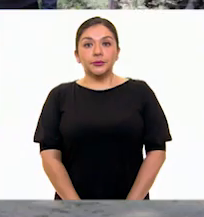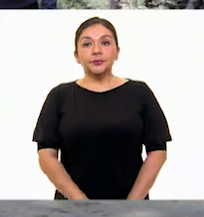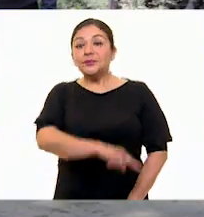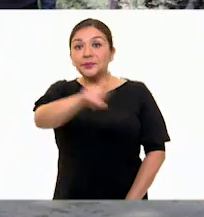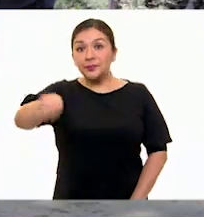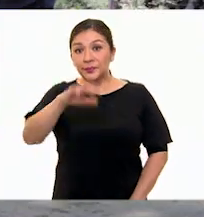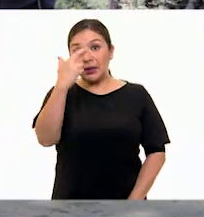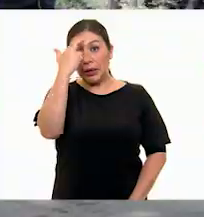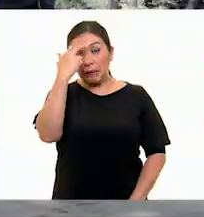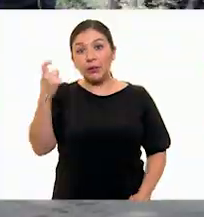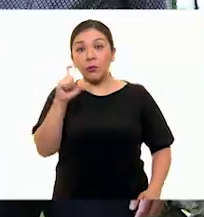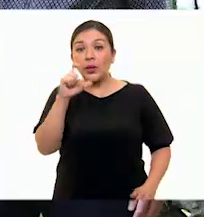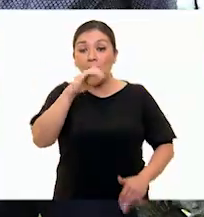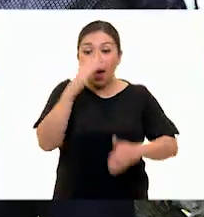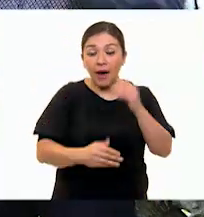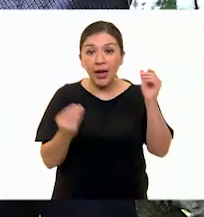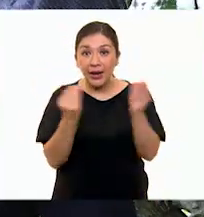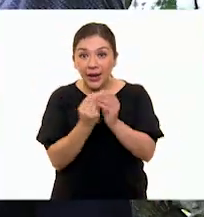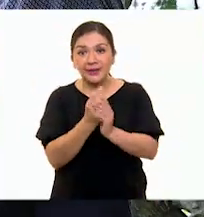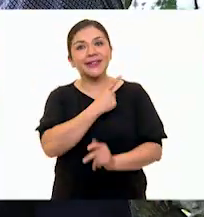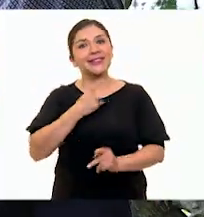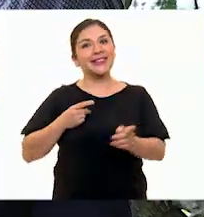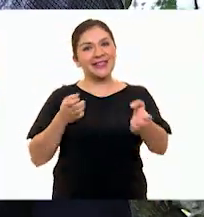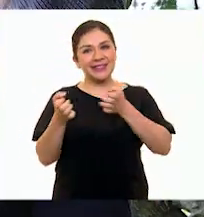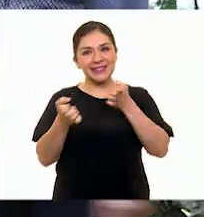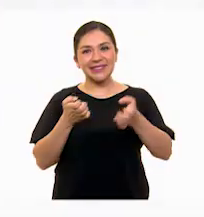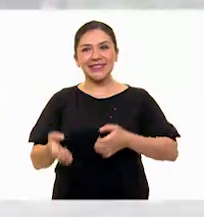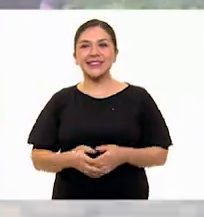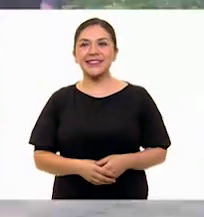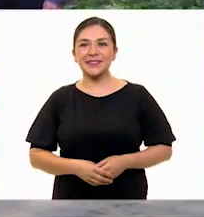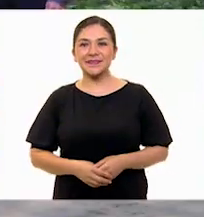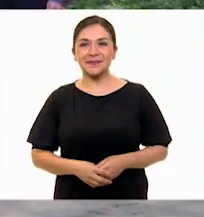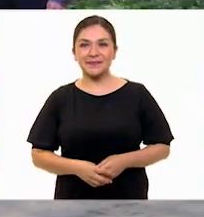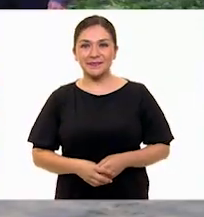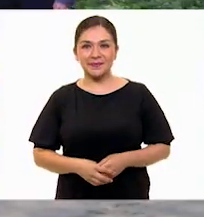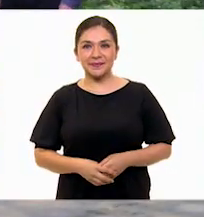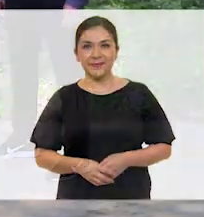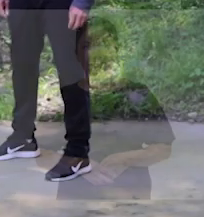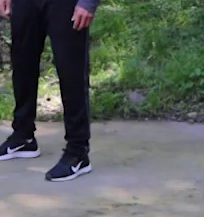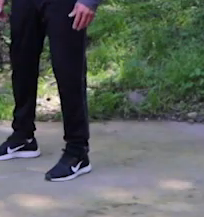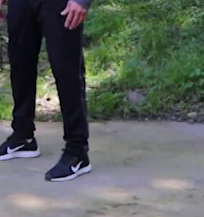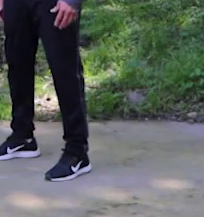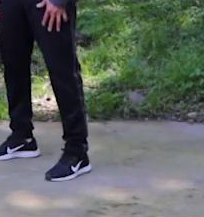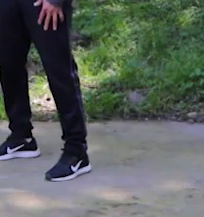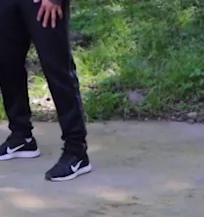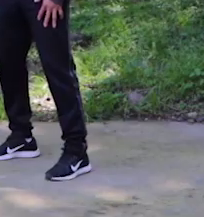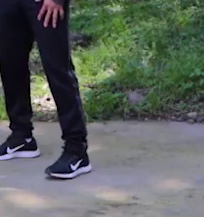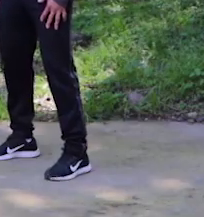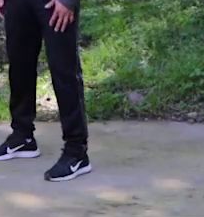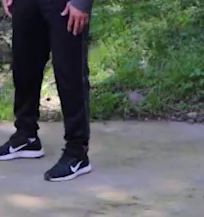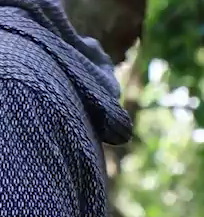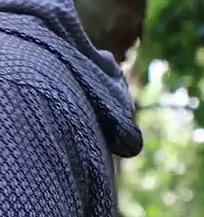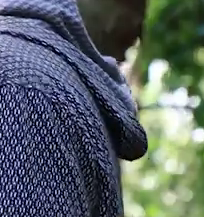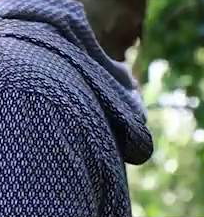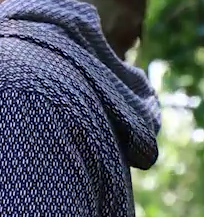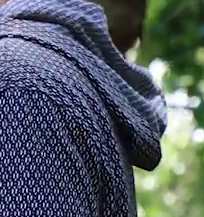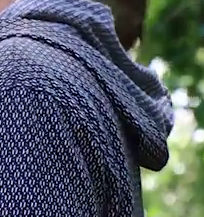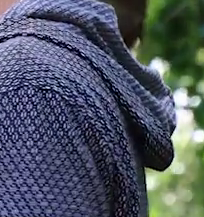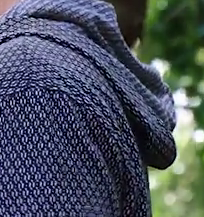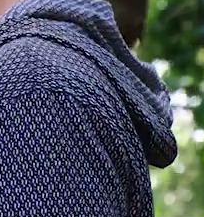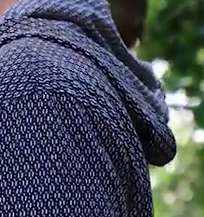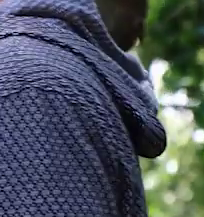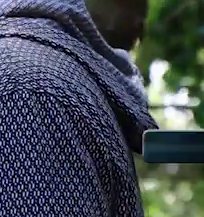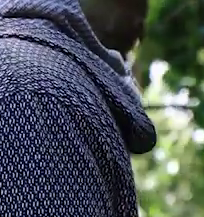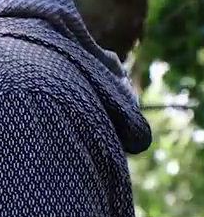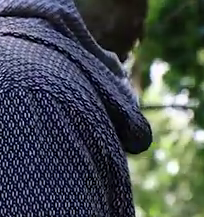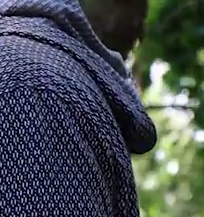recuerda entre clase y clase activa tu cuerpo ok vamos a trabajar pierna vamos